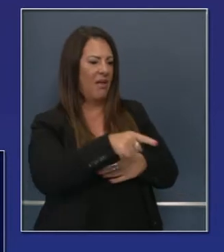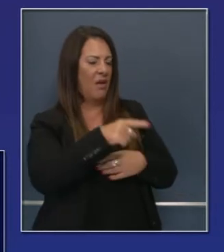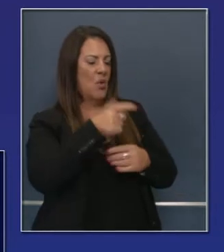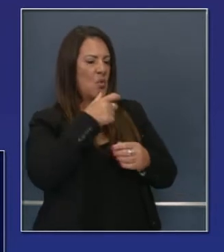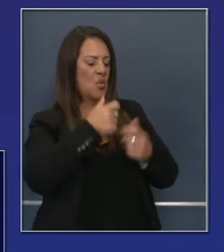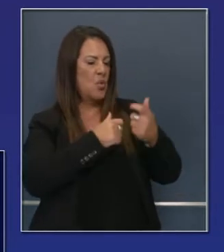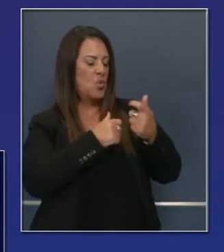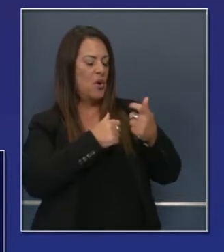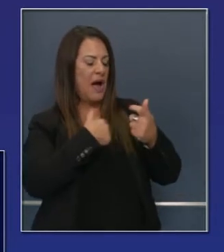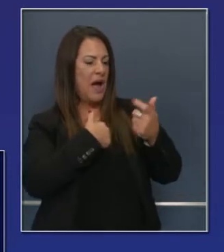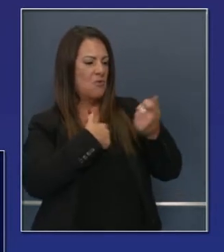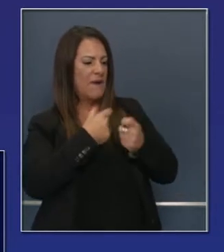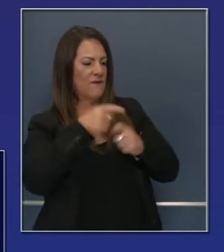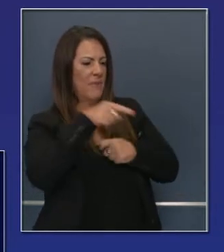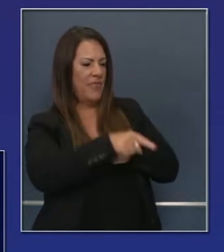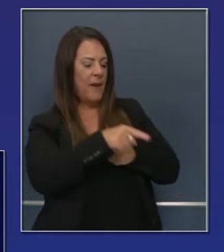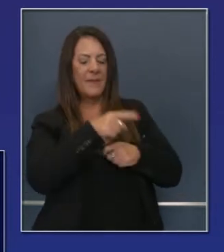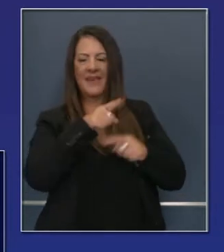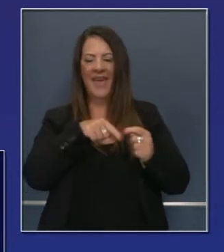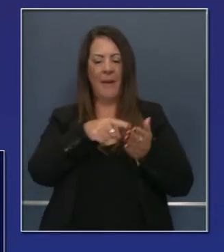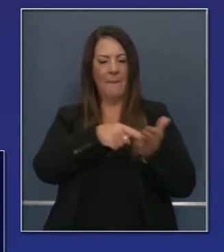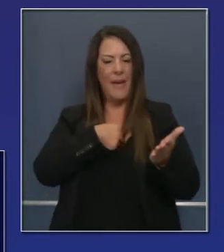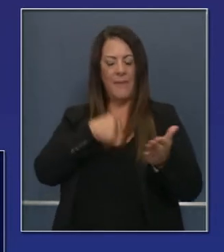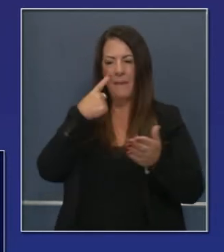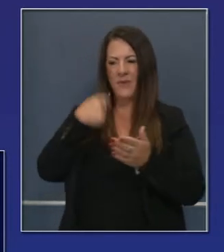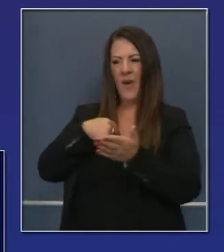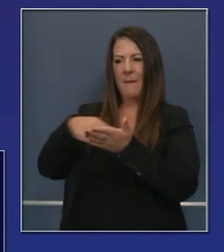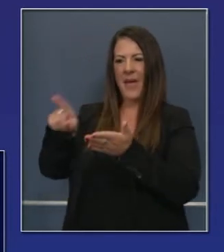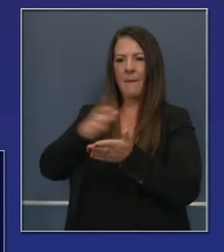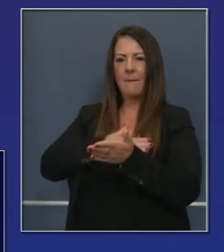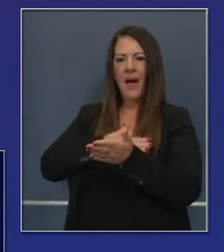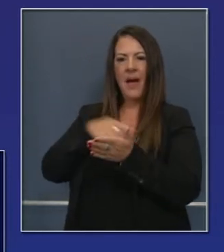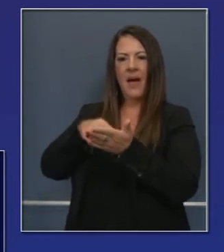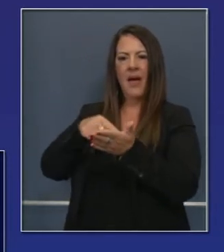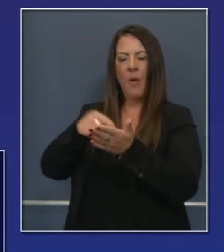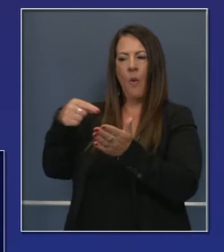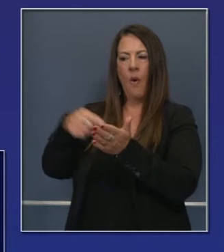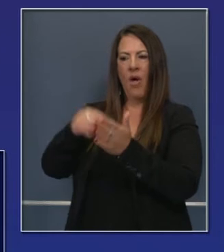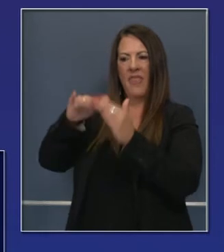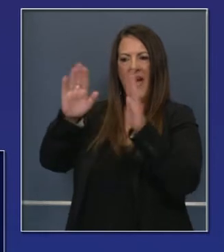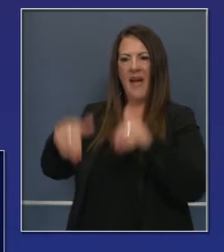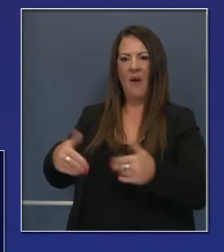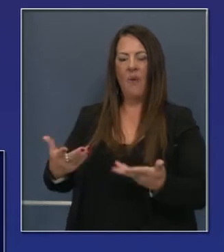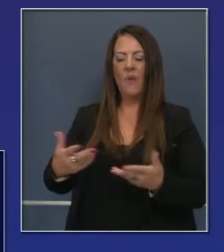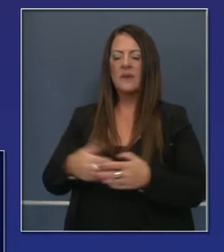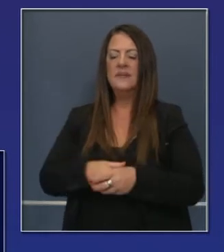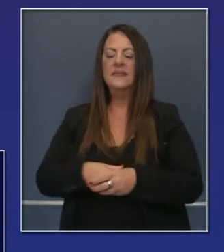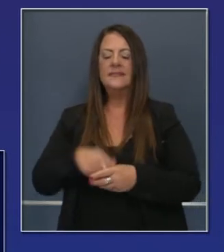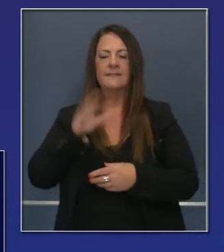la hipoteca, porque los inquilinos no están pagando. Por esta transparencia pueden ver que el impacto